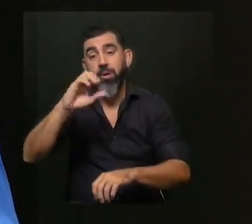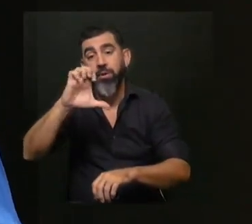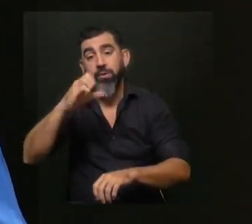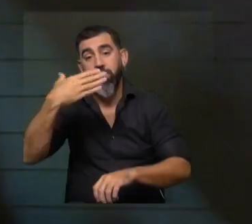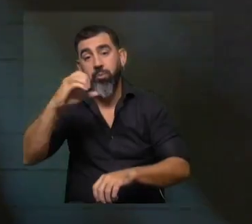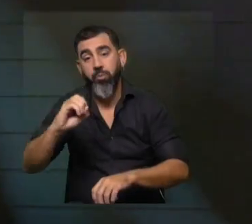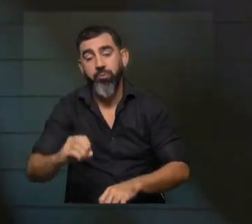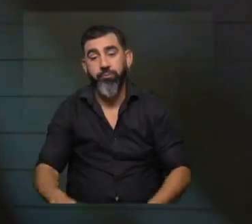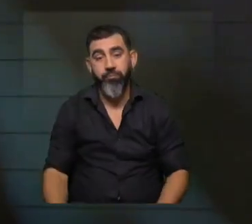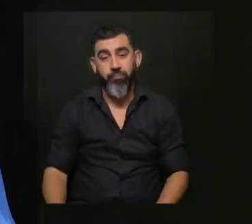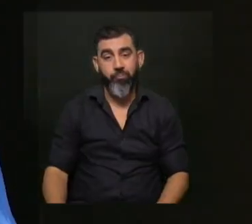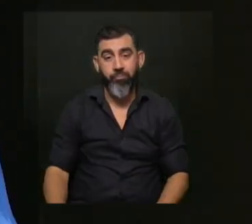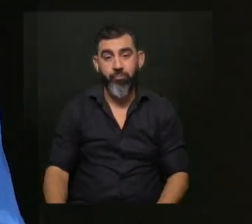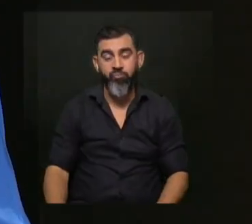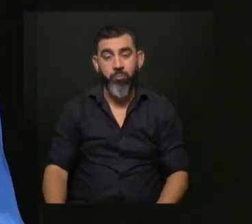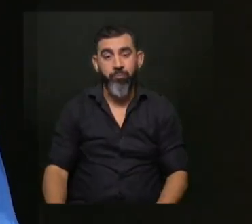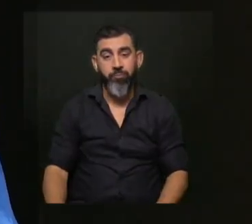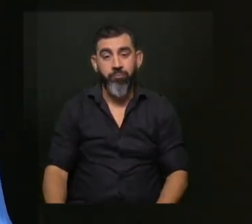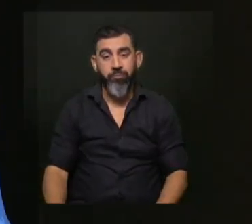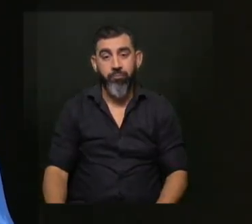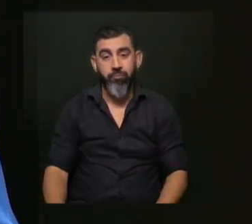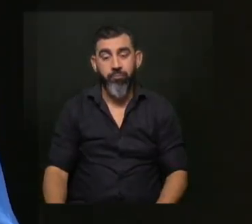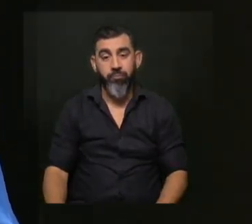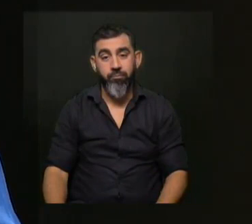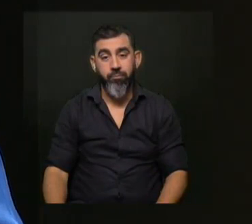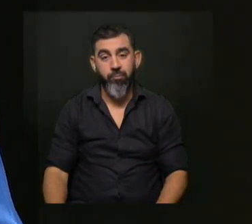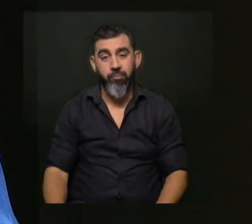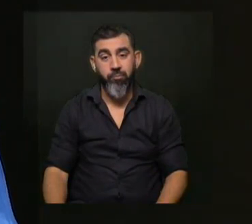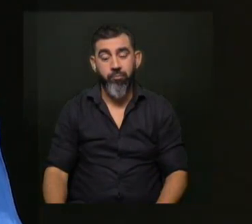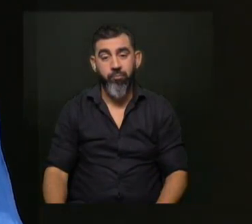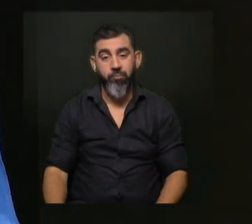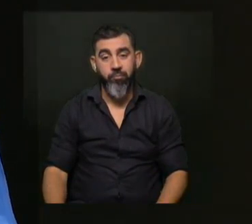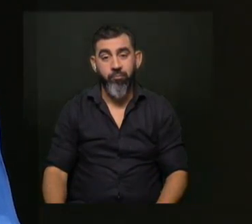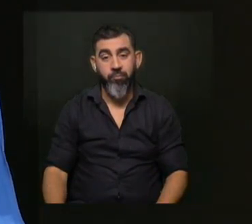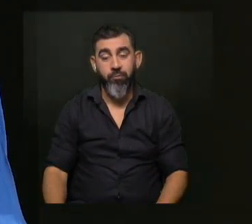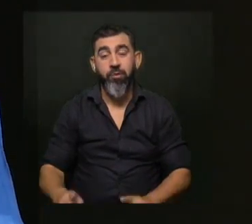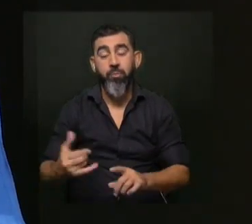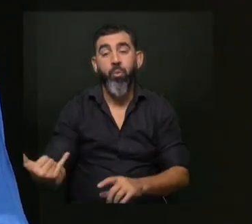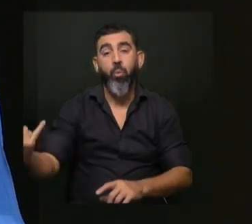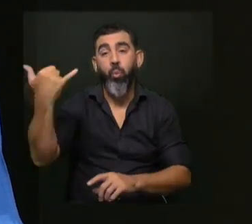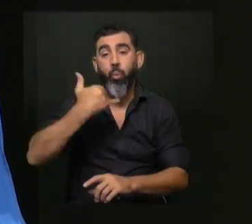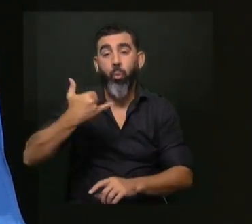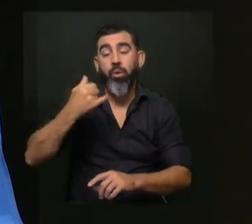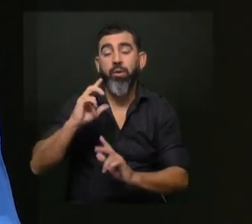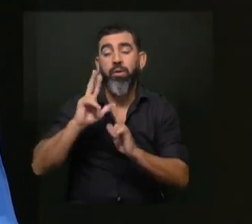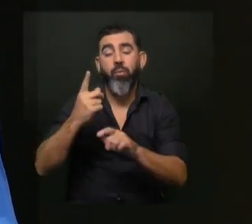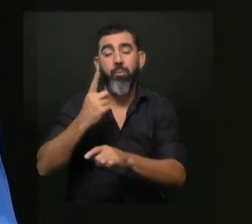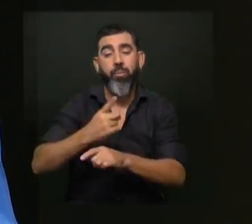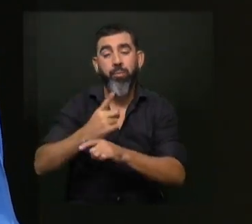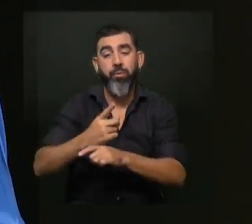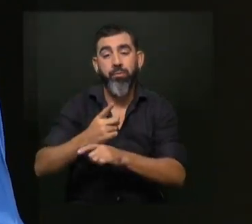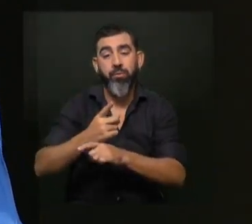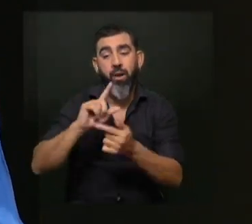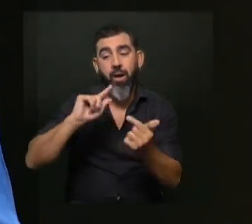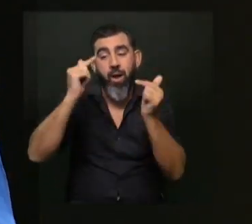¿Verdad? ¿Ya no era tan disparate? No, no era un disparate. En este caso no. Bueno, ella nos contaba un poco lo que vos decías al principio. Están haciendo el camino